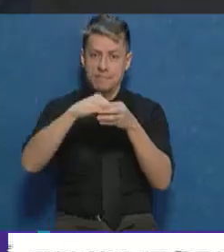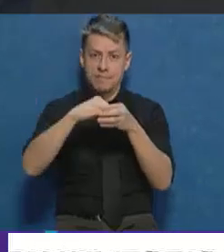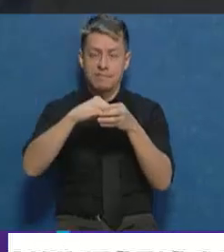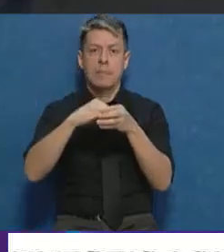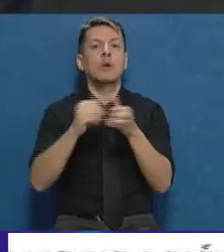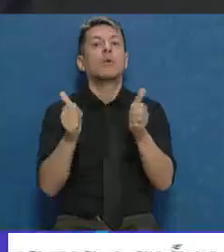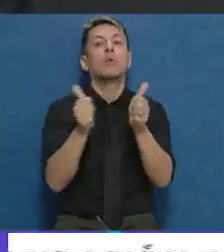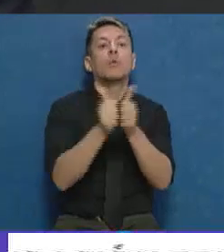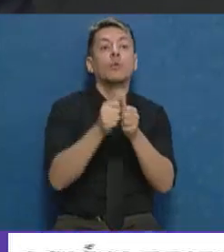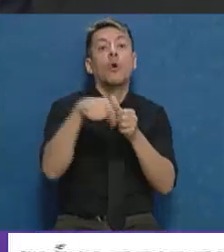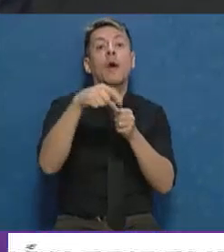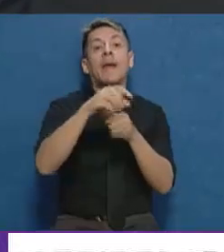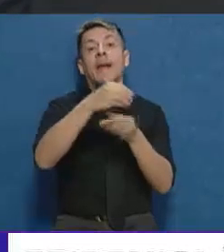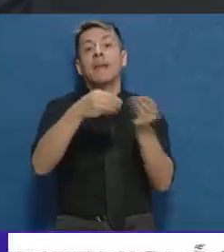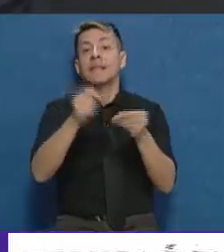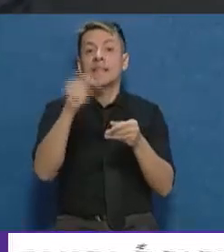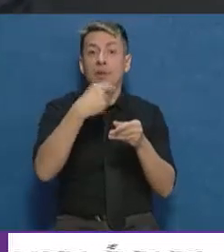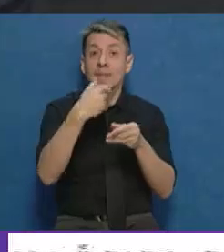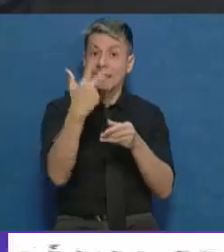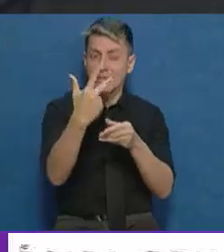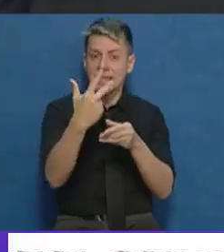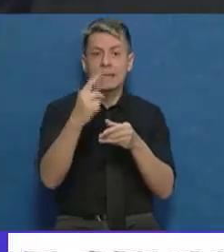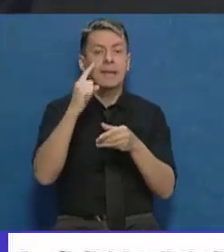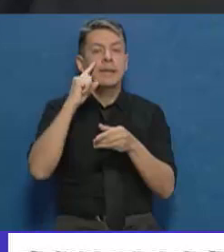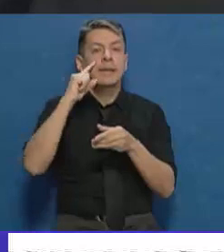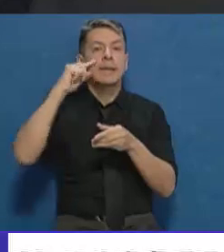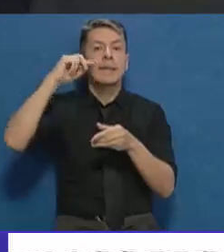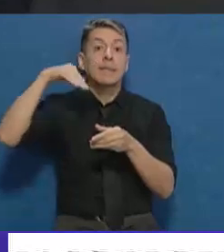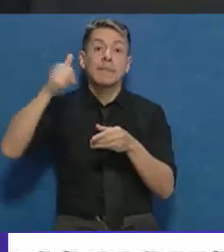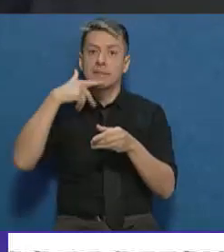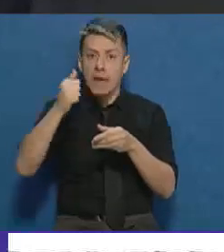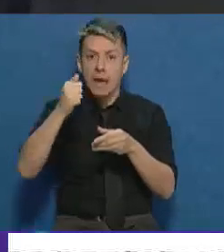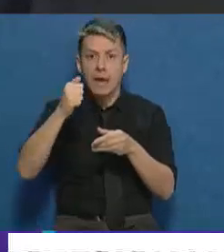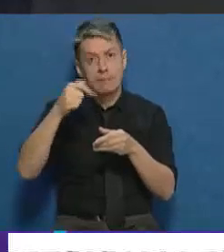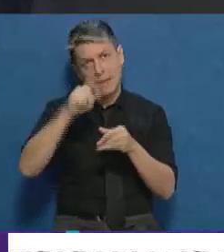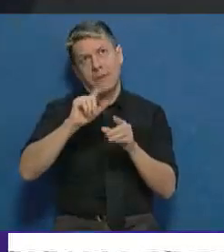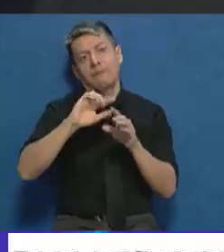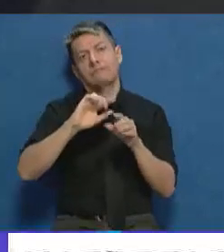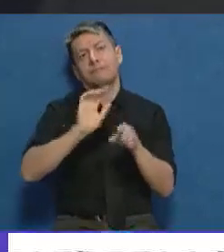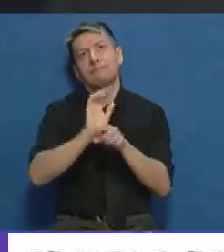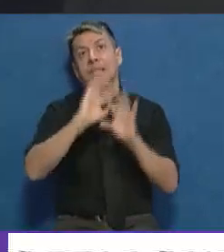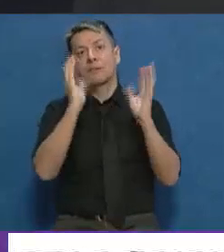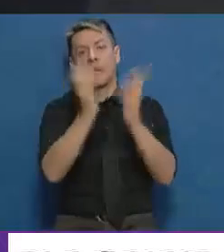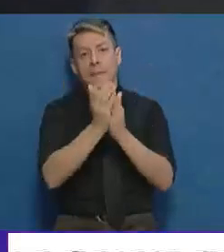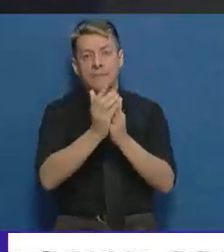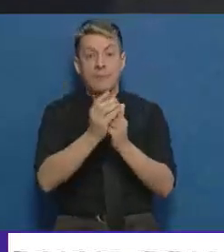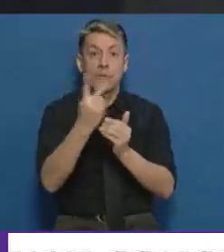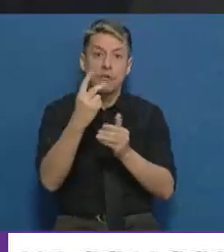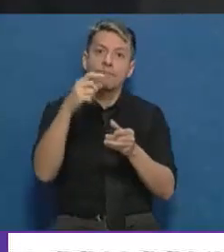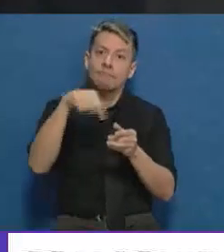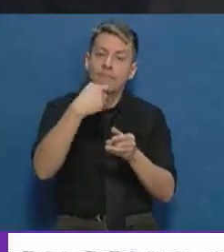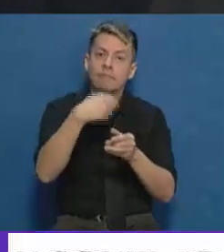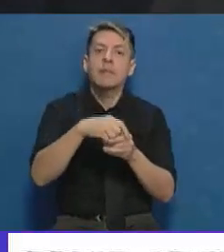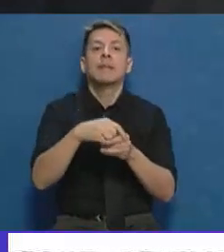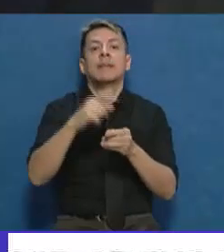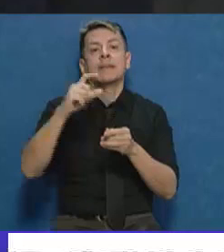con tres empresas o firmas mendocinas, IMSA, de carácter también internacional, y dos locales, CEOSA y Obras